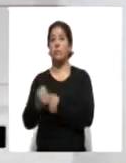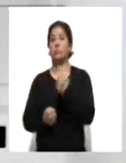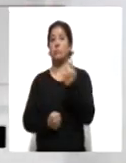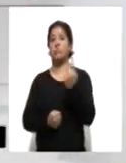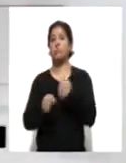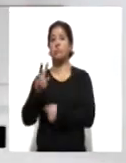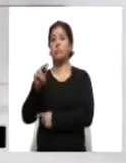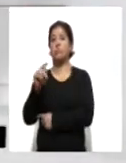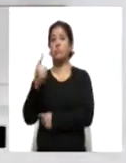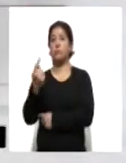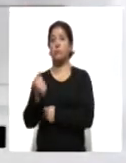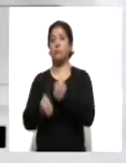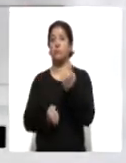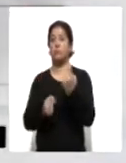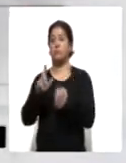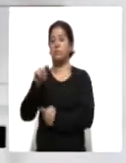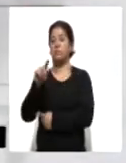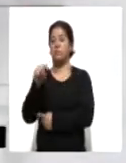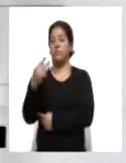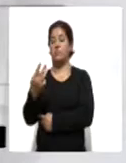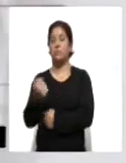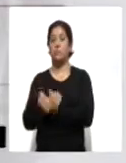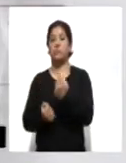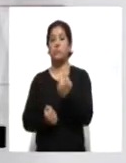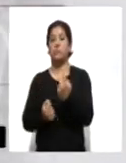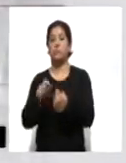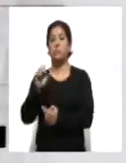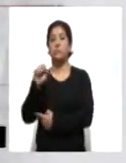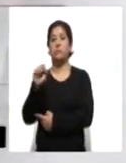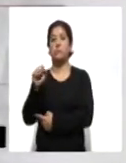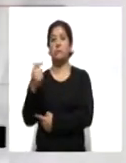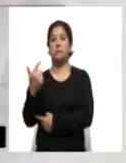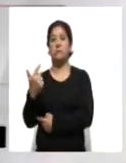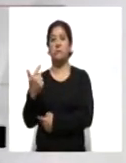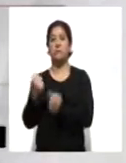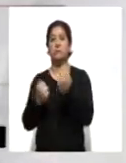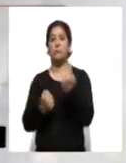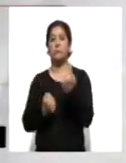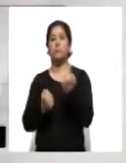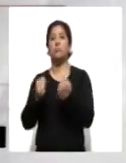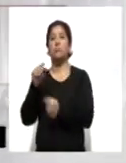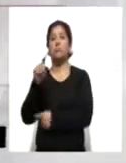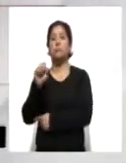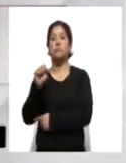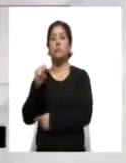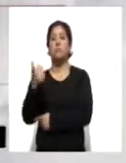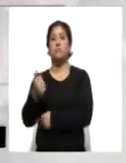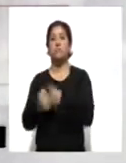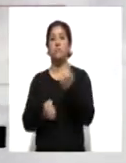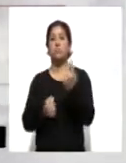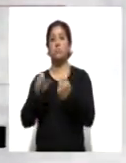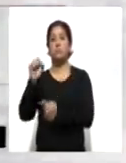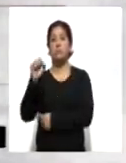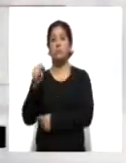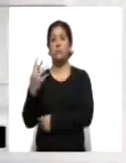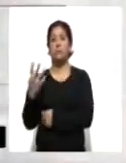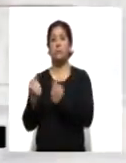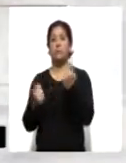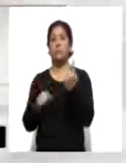81, Terrenate 73, Nanacamilpa y Guayotlipan 67, Ayometla 66, Tetlanocan 64,